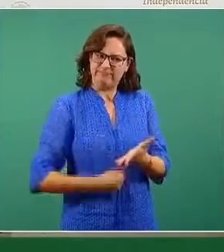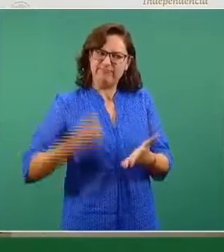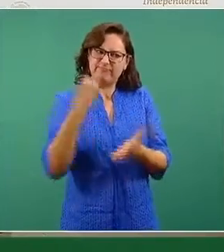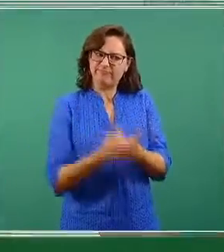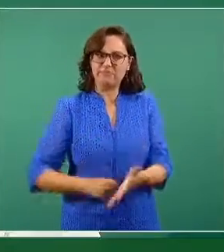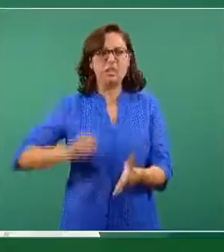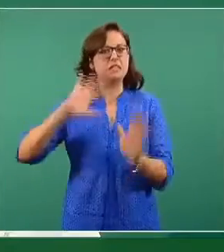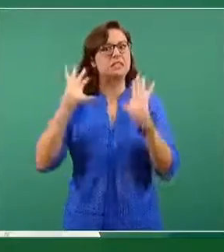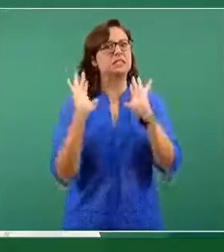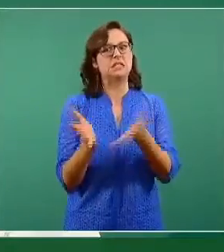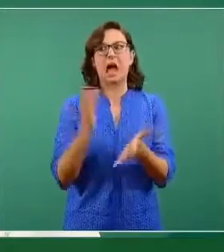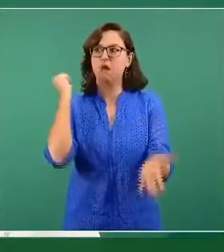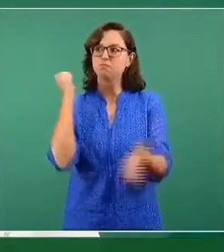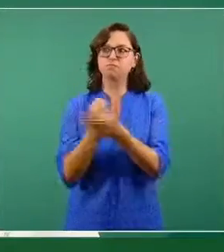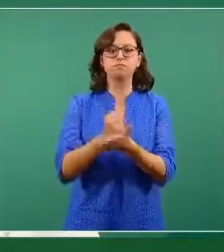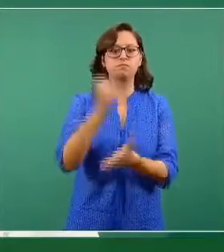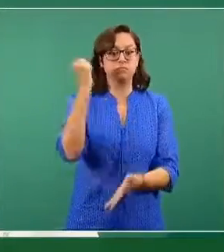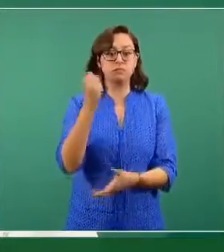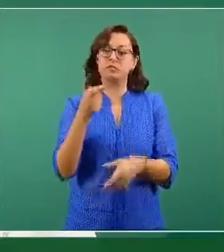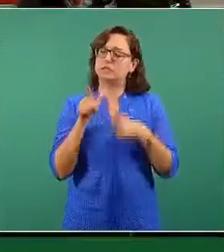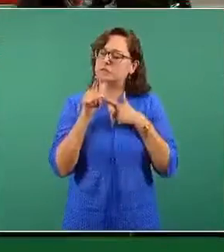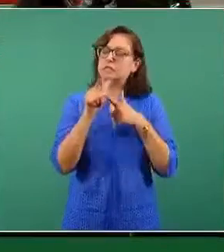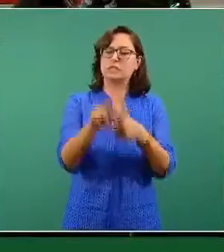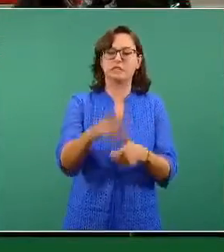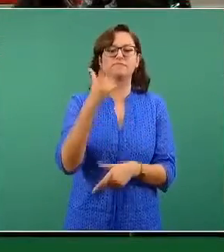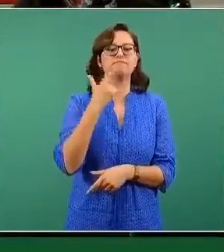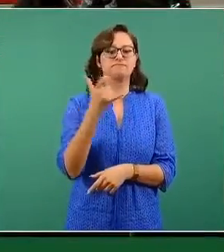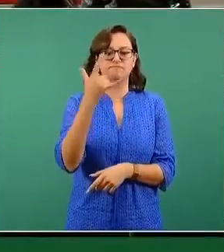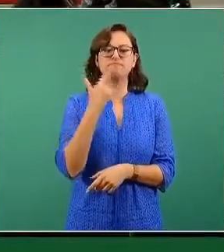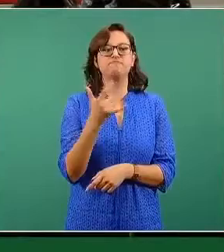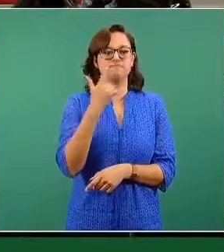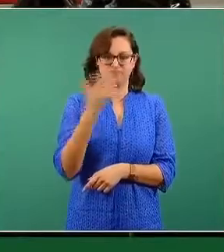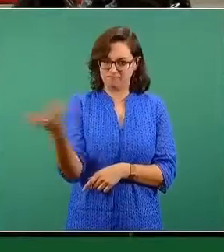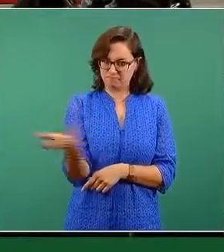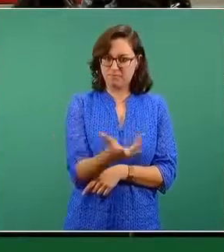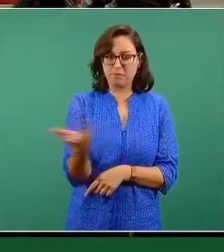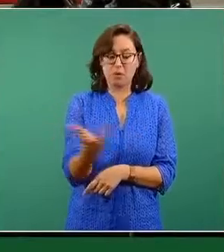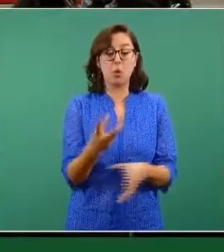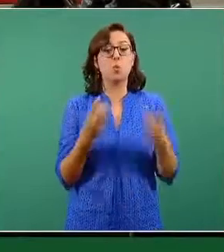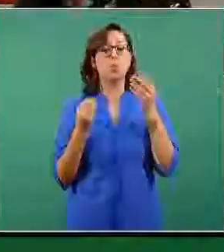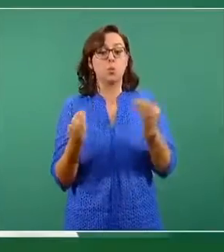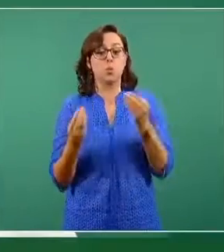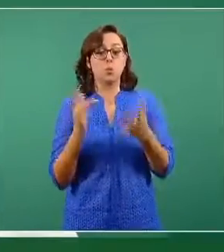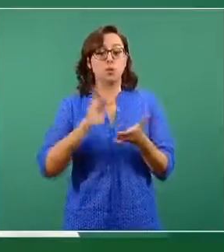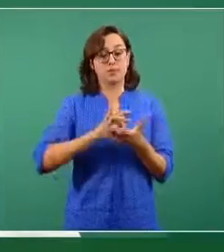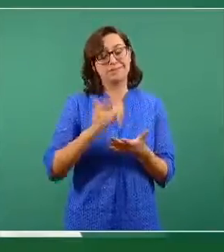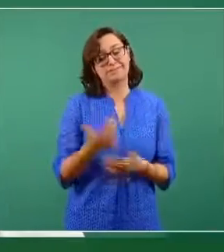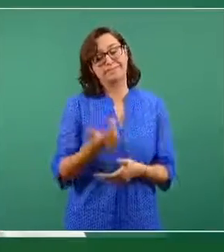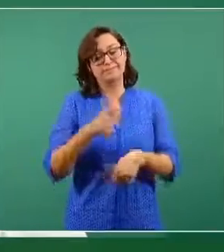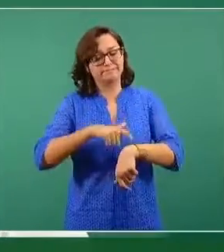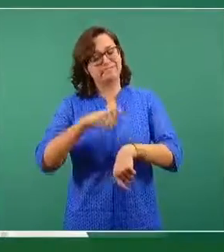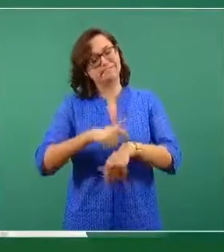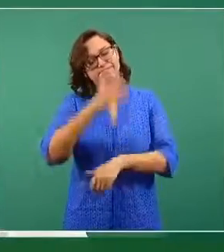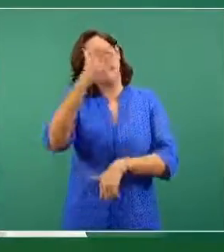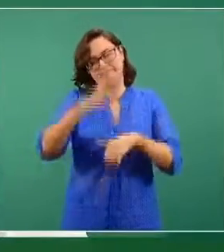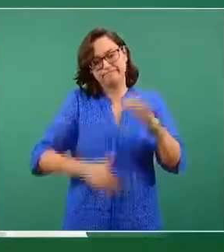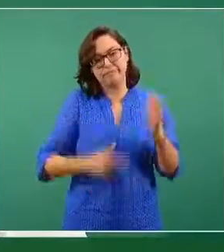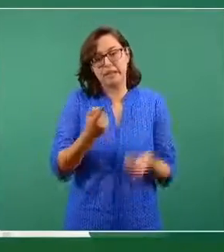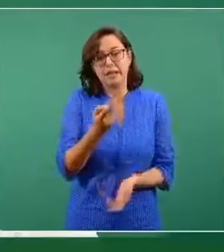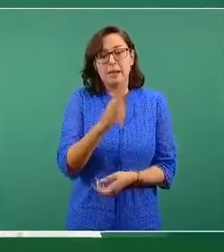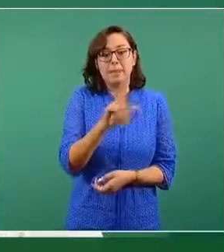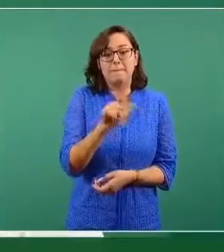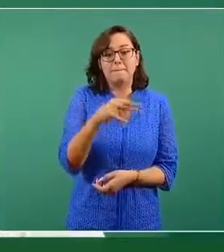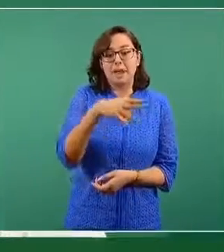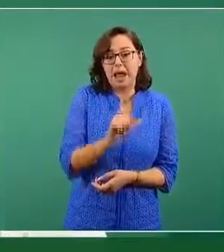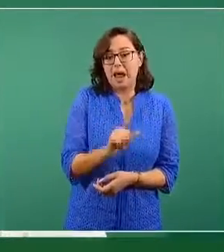a controlar esta epidemia. Lo vamos a hacer. Muchas gracias. Ya no dio tiempo, Blanca Valadez, Miguel, Arturo,